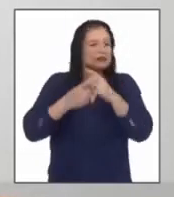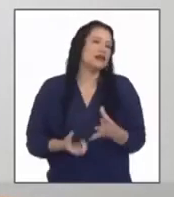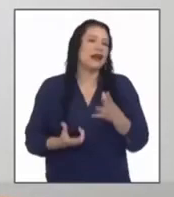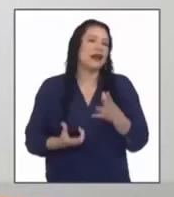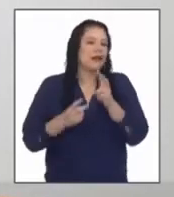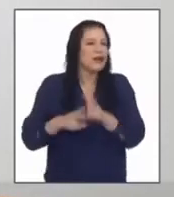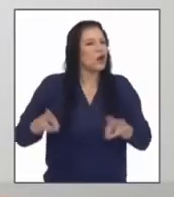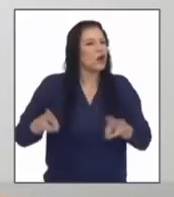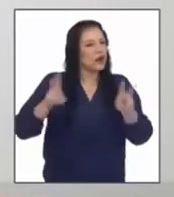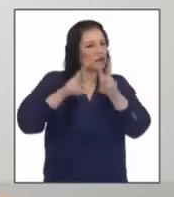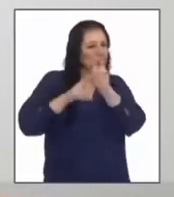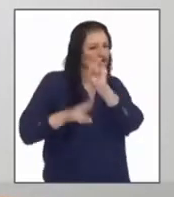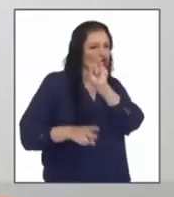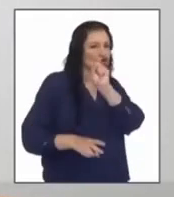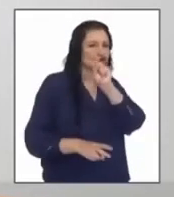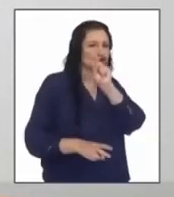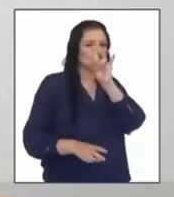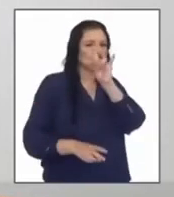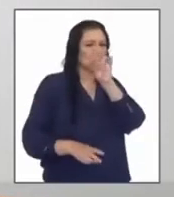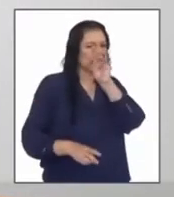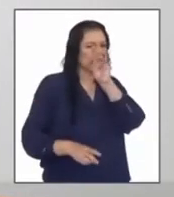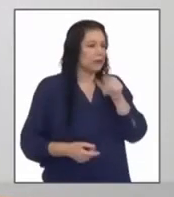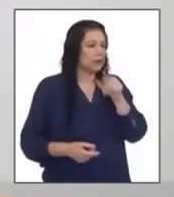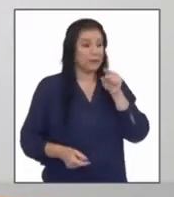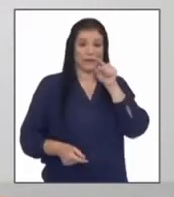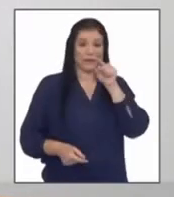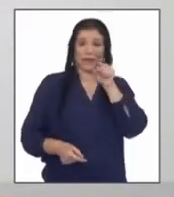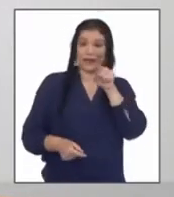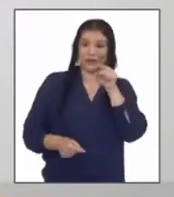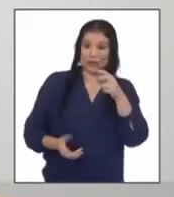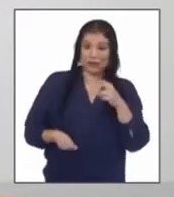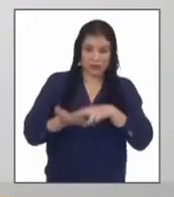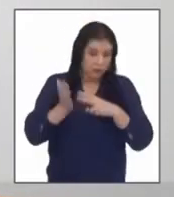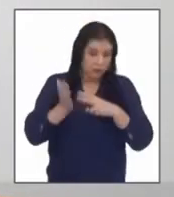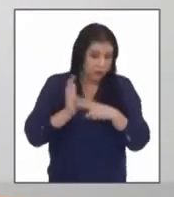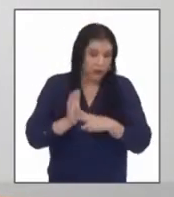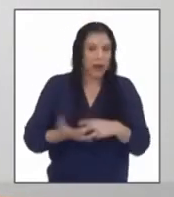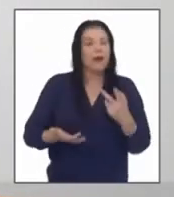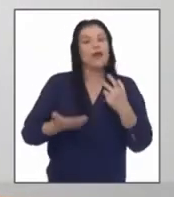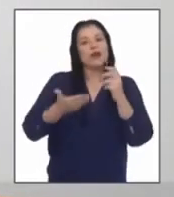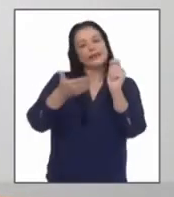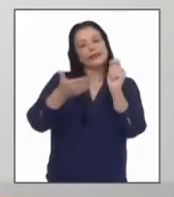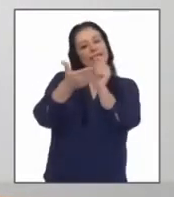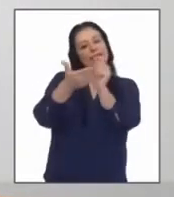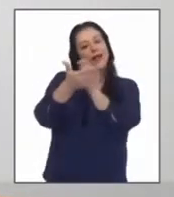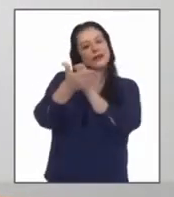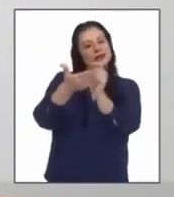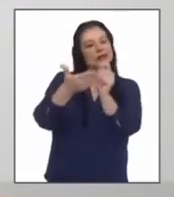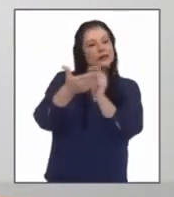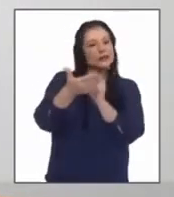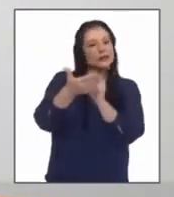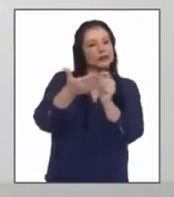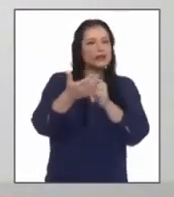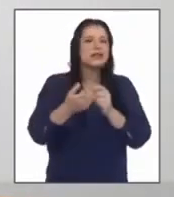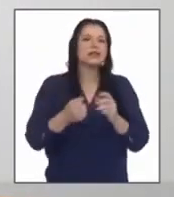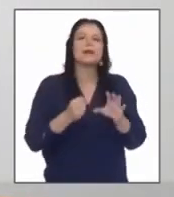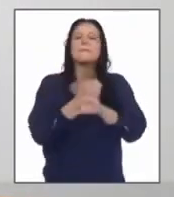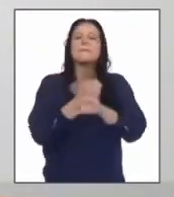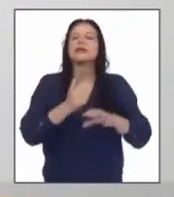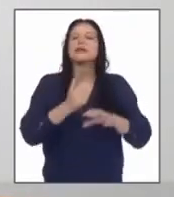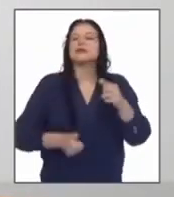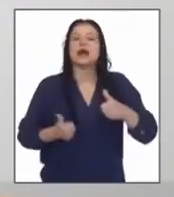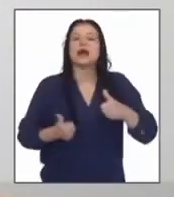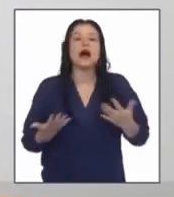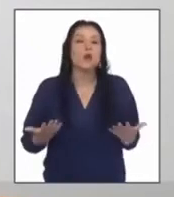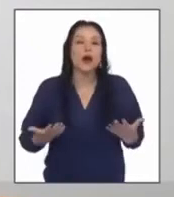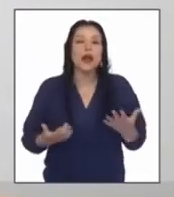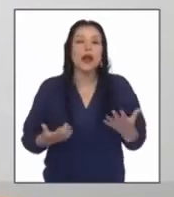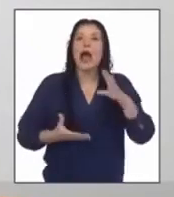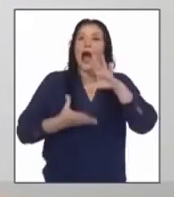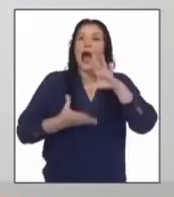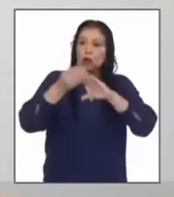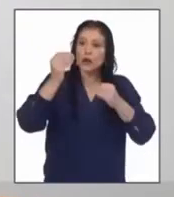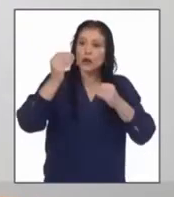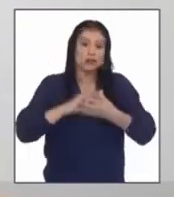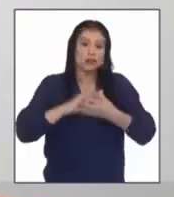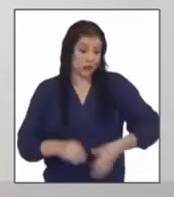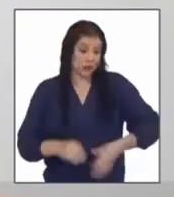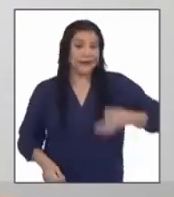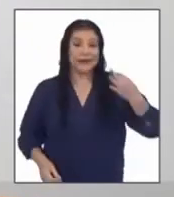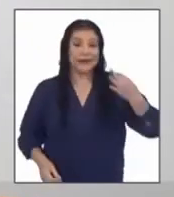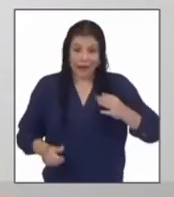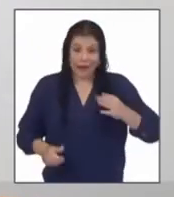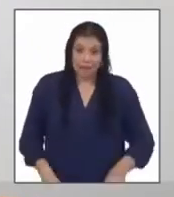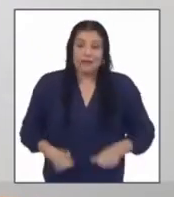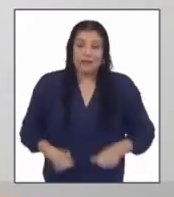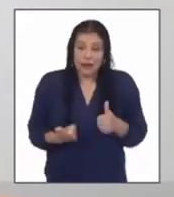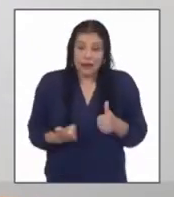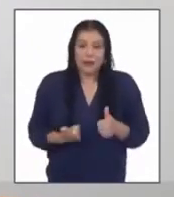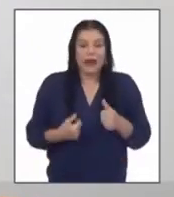exposición objetiva se refiere a cuando se escribe o redacta en base a un hecho real y se